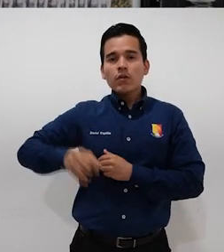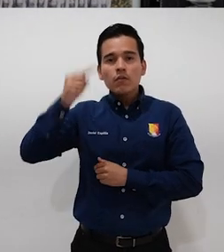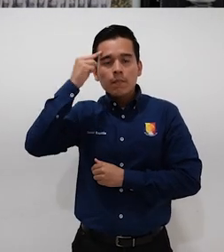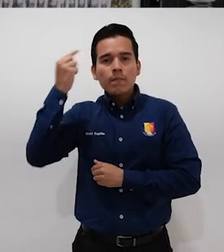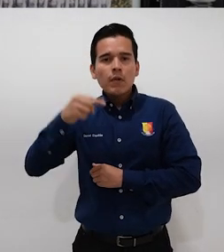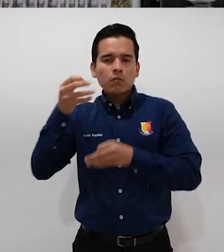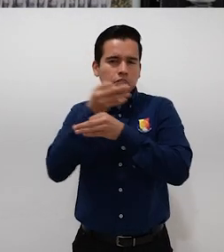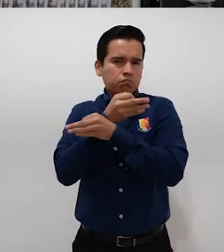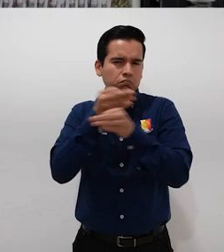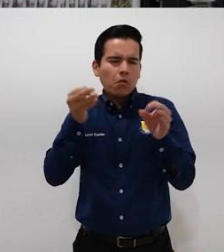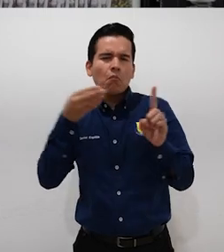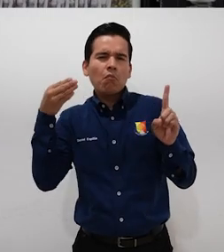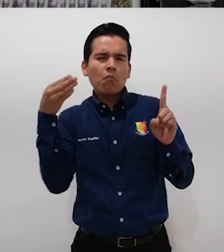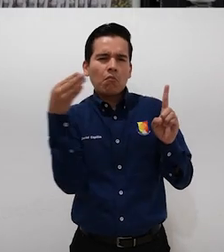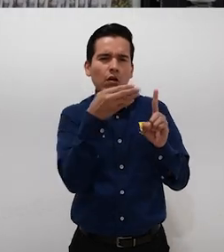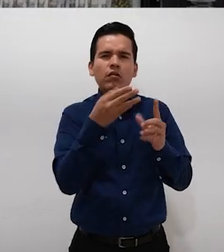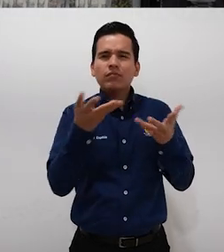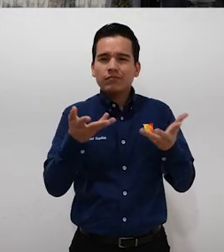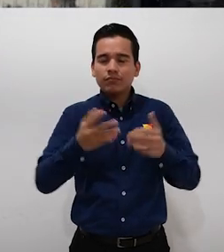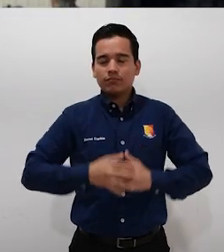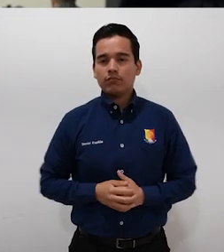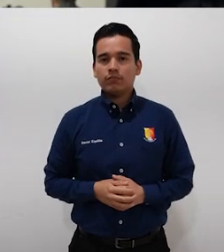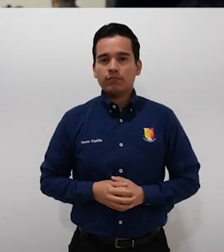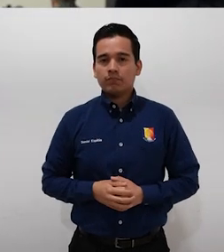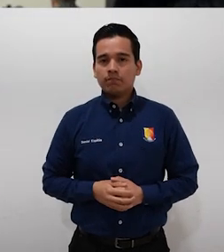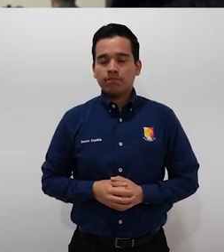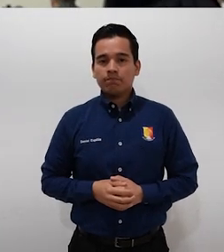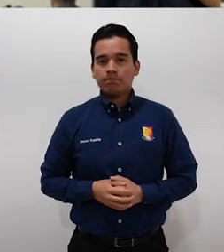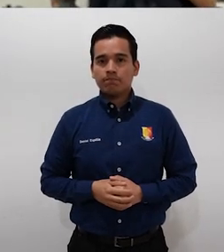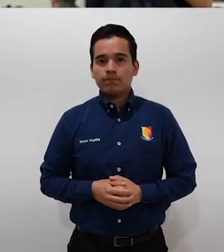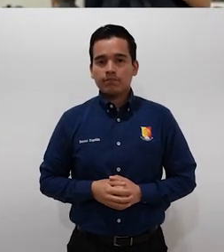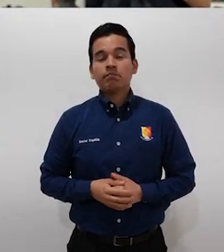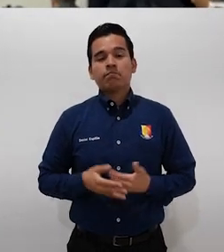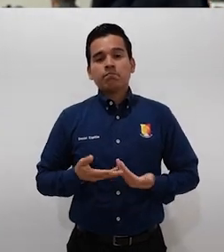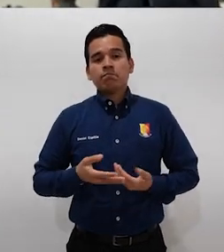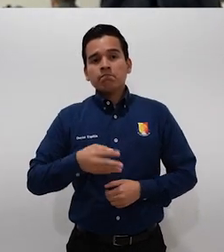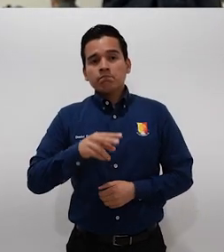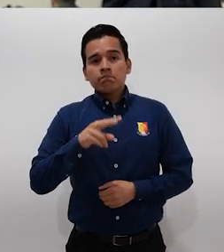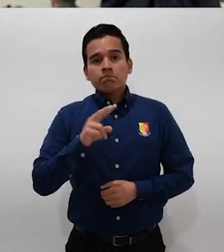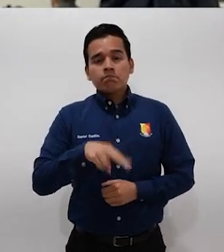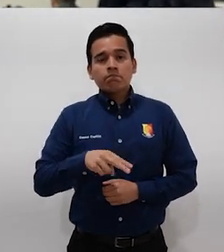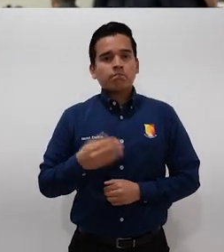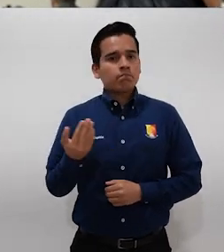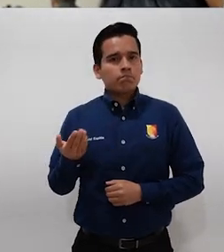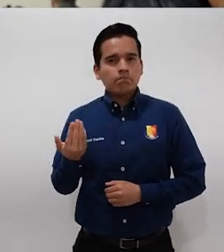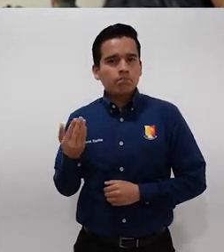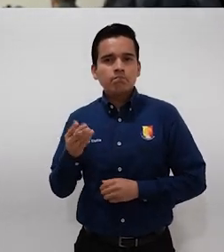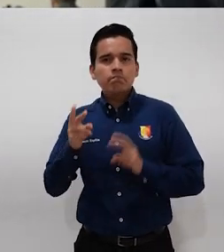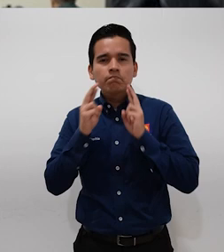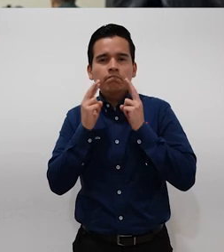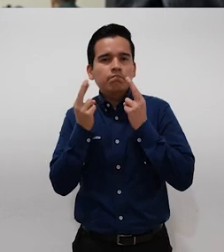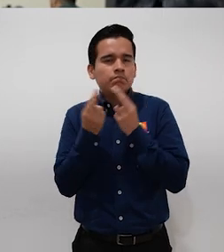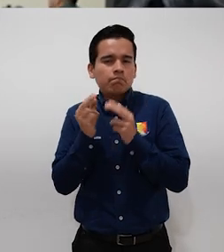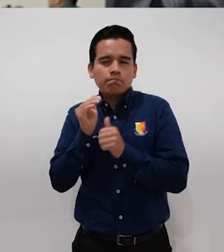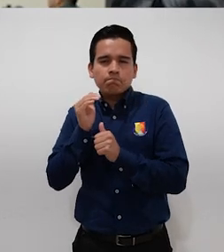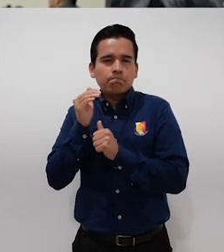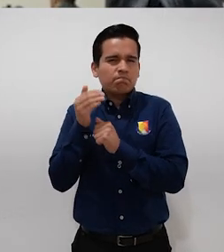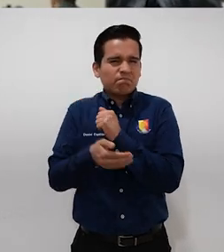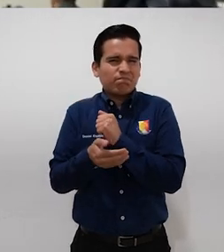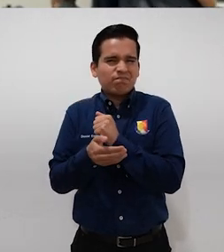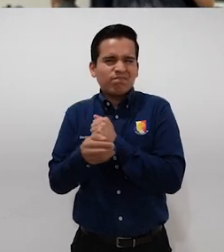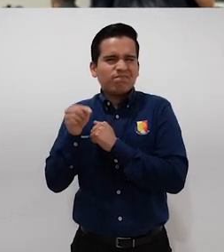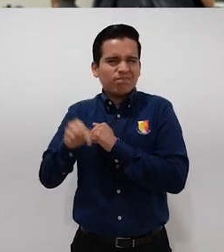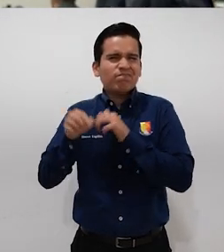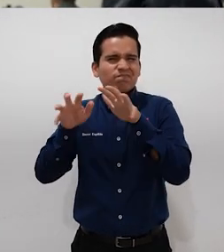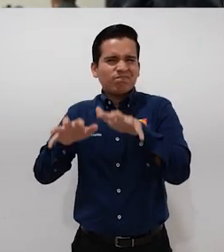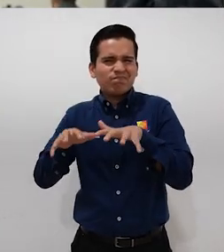el objetivo de esta ley. Sí, pues efectivamente vamos terminando esta reunión, este foro